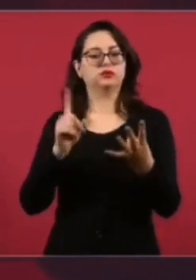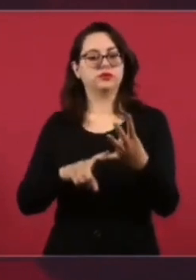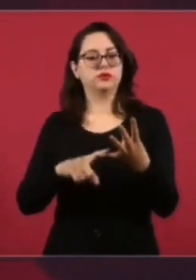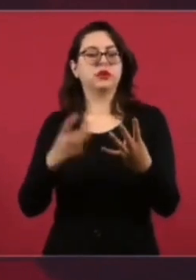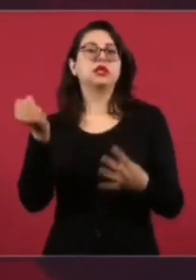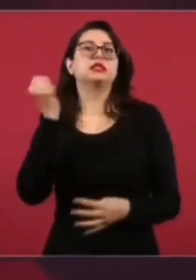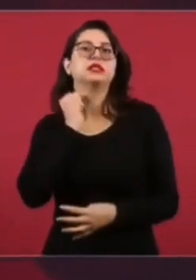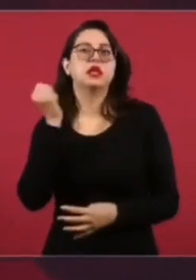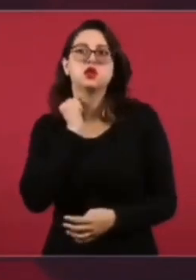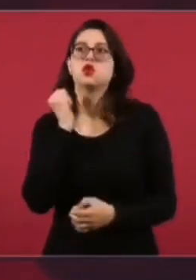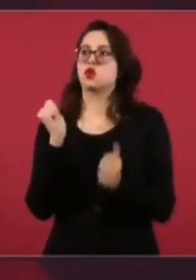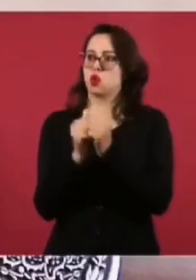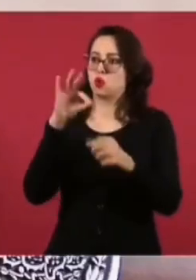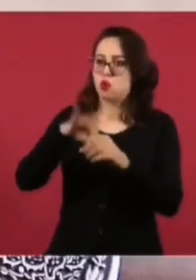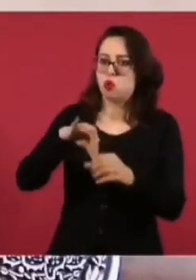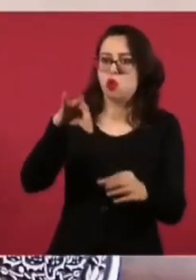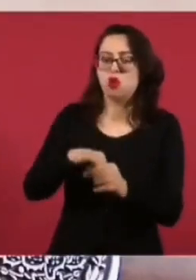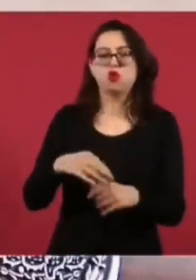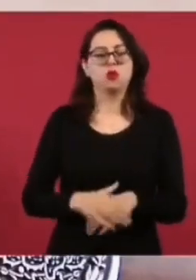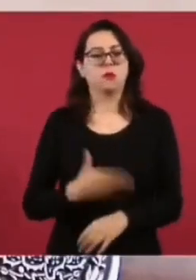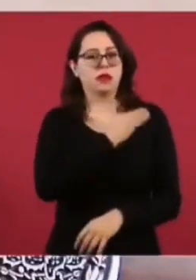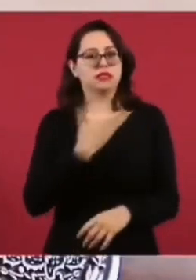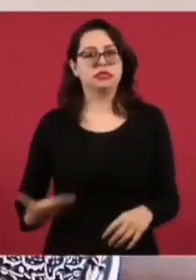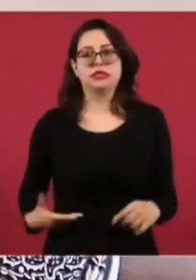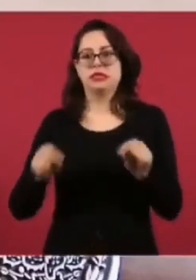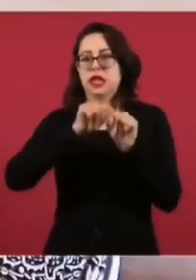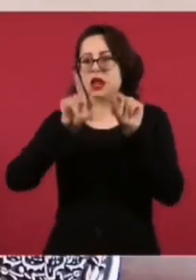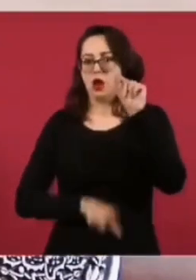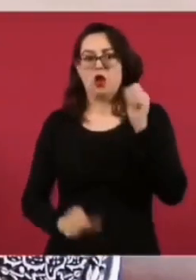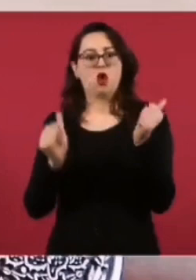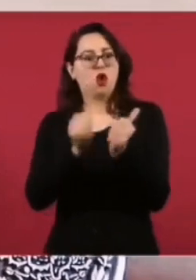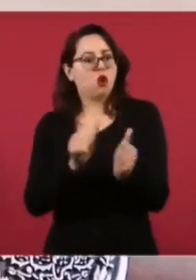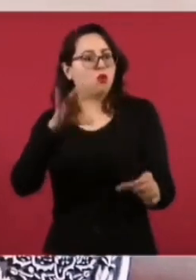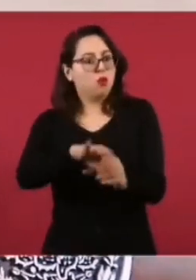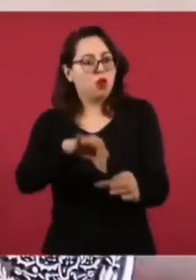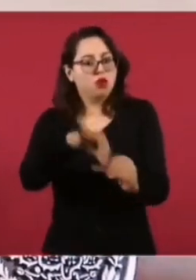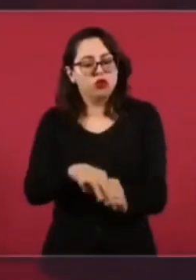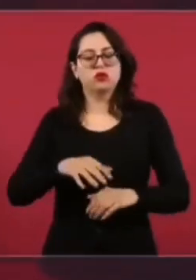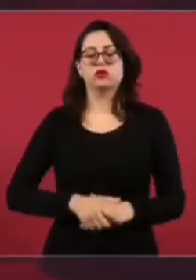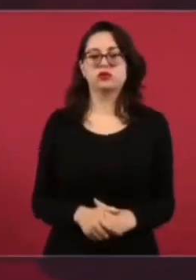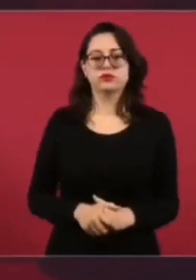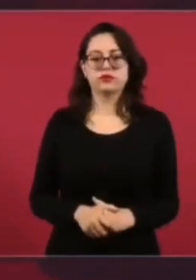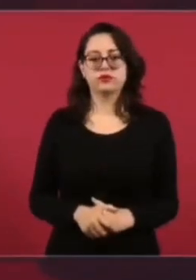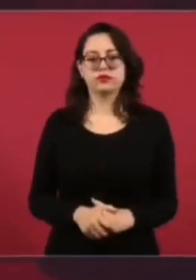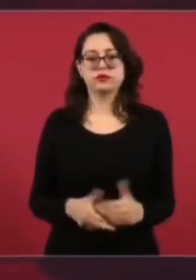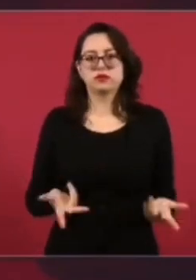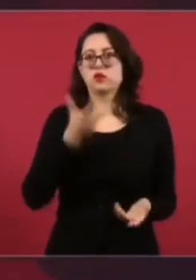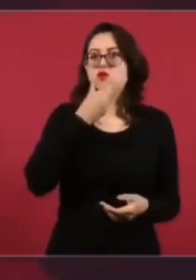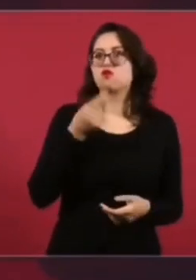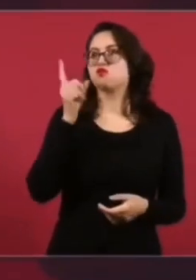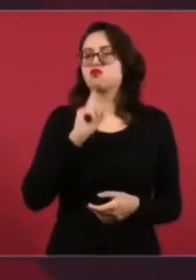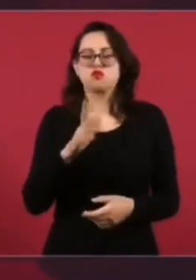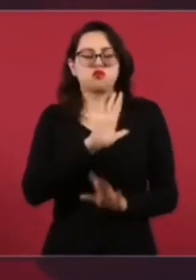senadores, se elige al presidente, hombre o mujer.